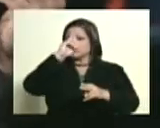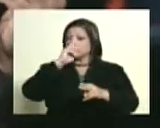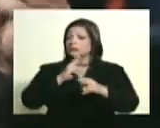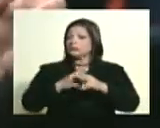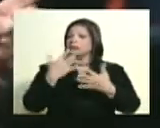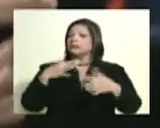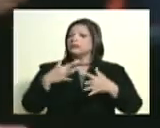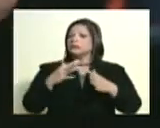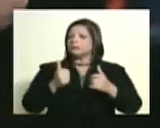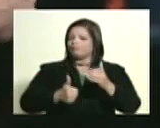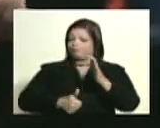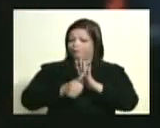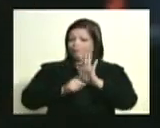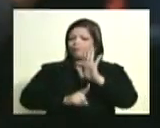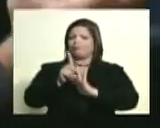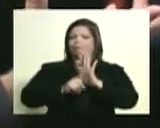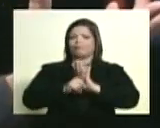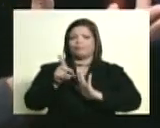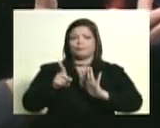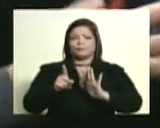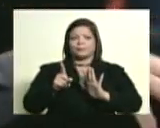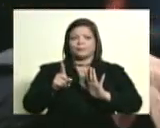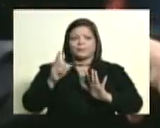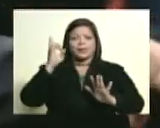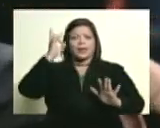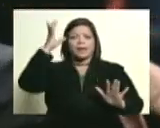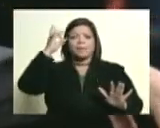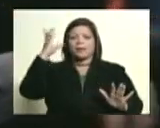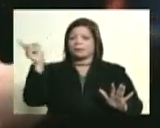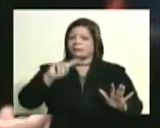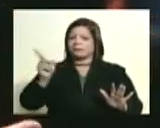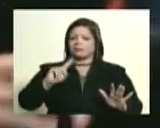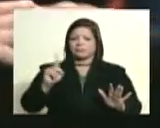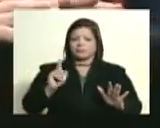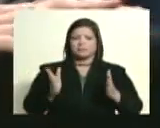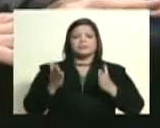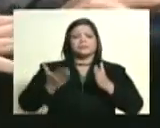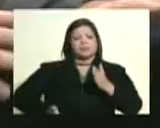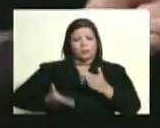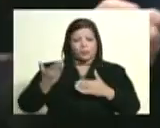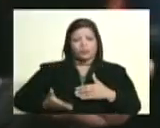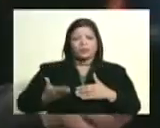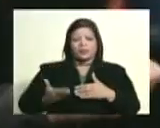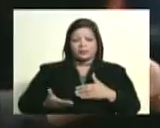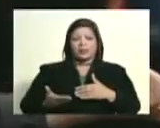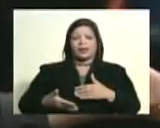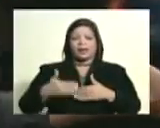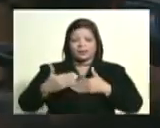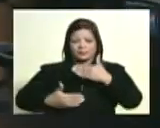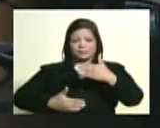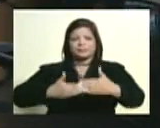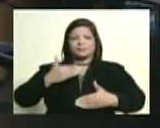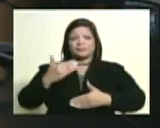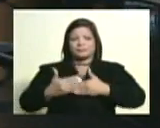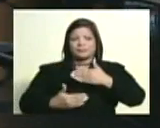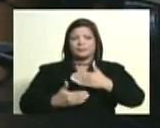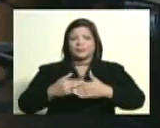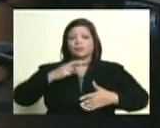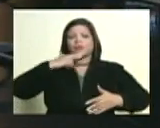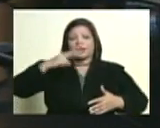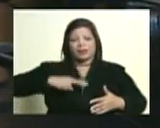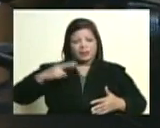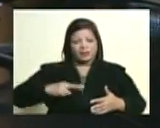más que suficientes para que eso surja. Es decir, no fue una invención, hay una parte importante en que está fundado en una realidad.